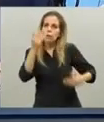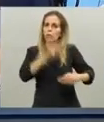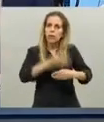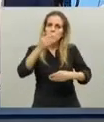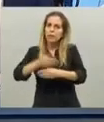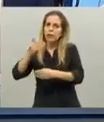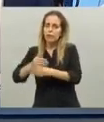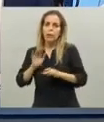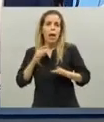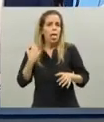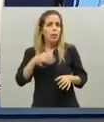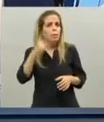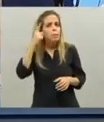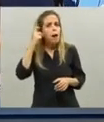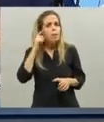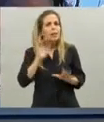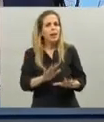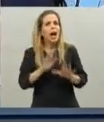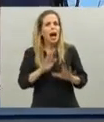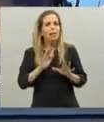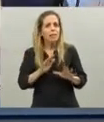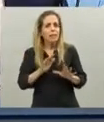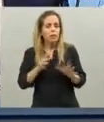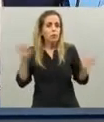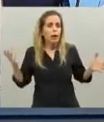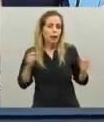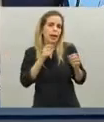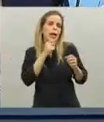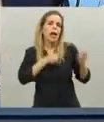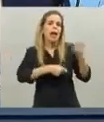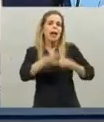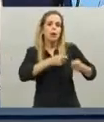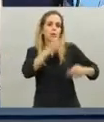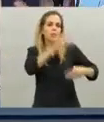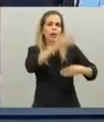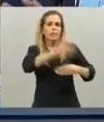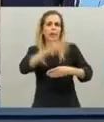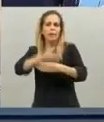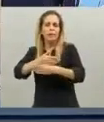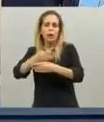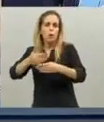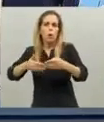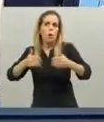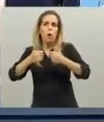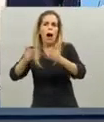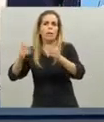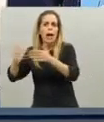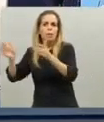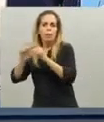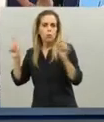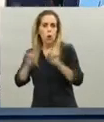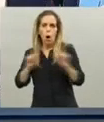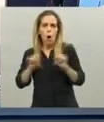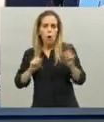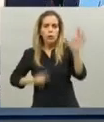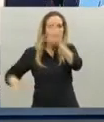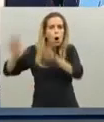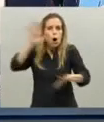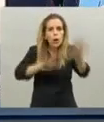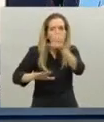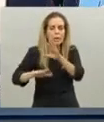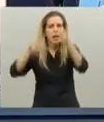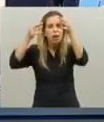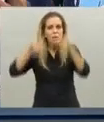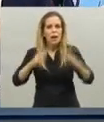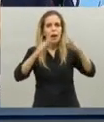que aprender a convivir con el virus eso no es ni cerrar todo ni abrir todo es tener una cuarentena focalizada administrada